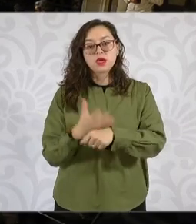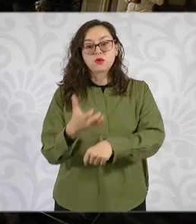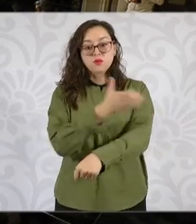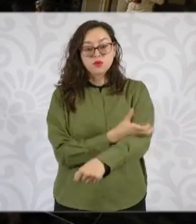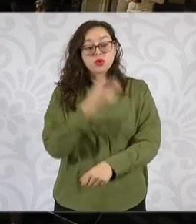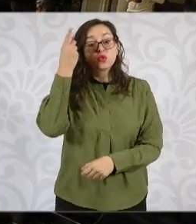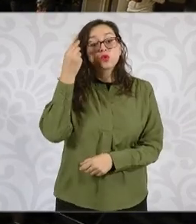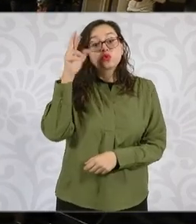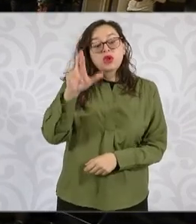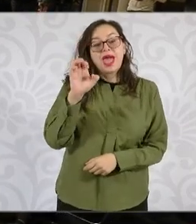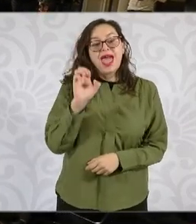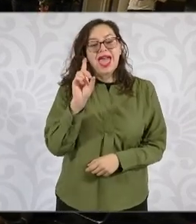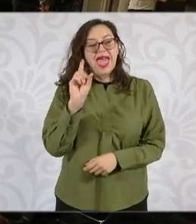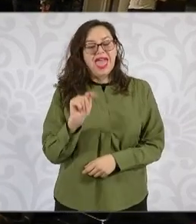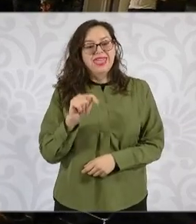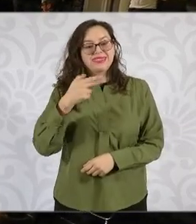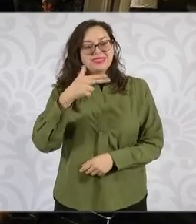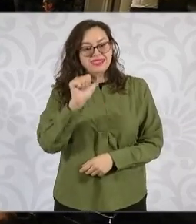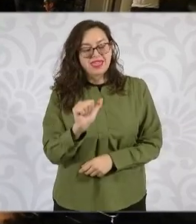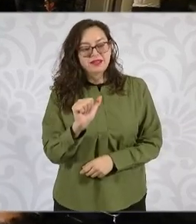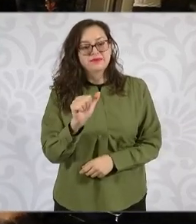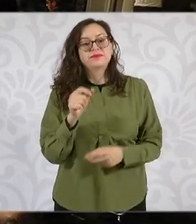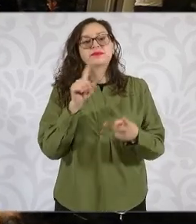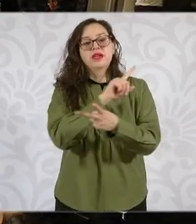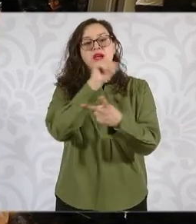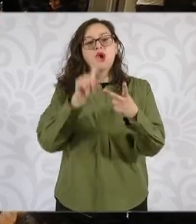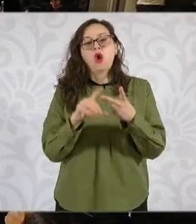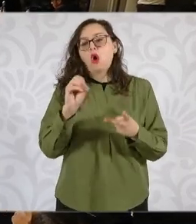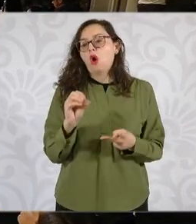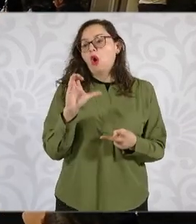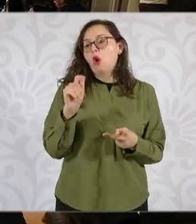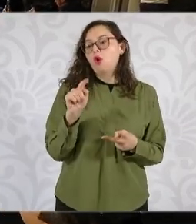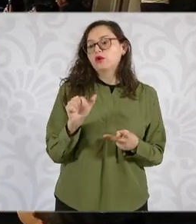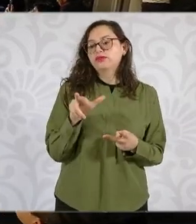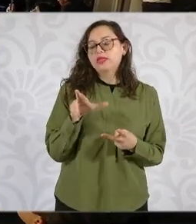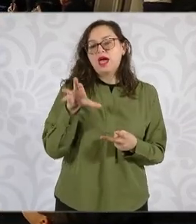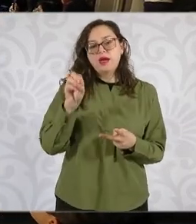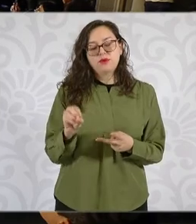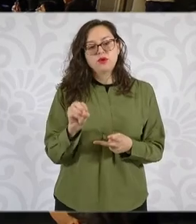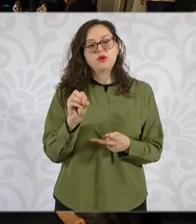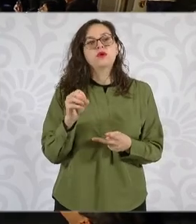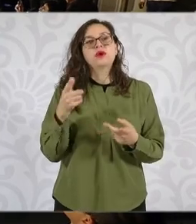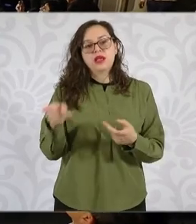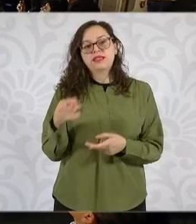está Octavio Romero Oropesa, director general del Infonavit,